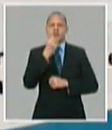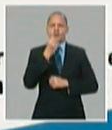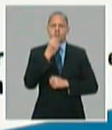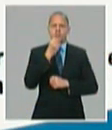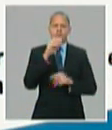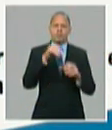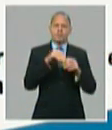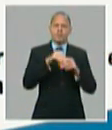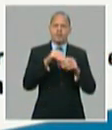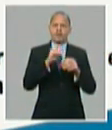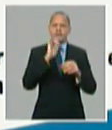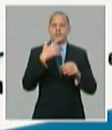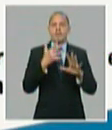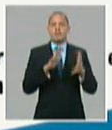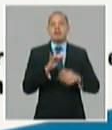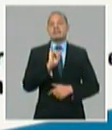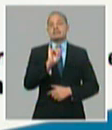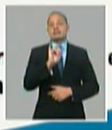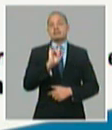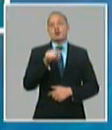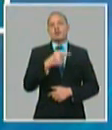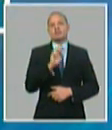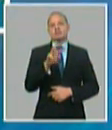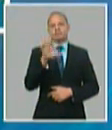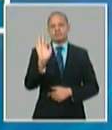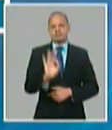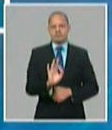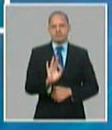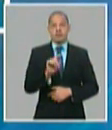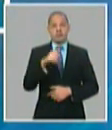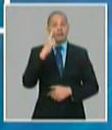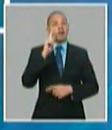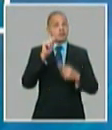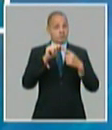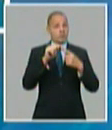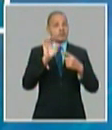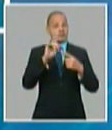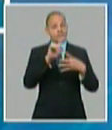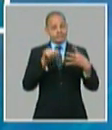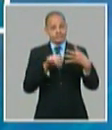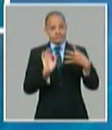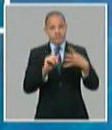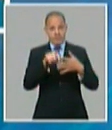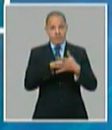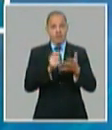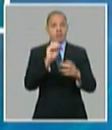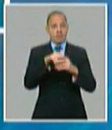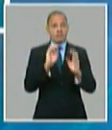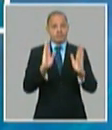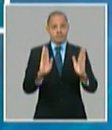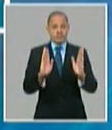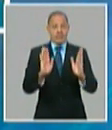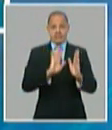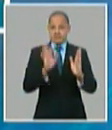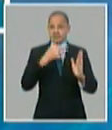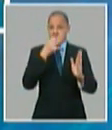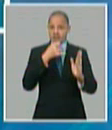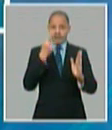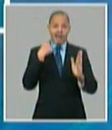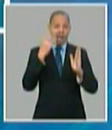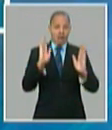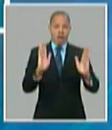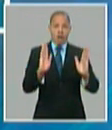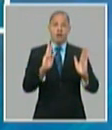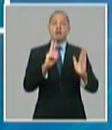generación de un 6,3% sería un cuarto objetivo del plan recordemos que en el diseño que tenemos del plan en el 2030